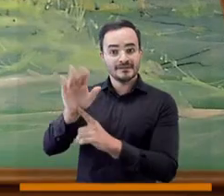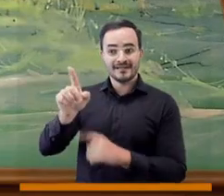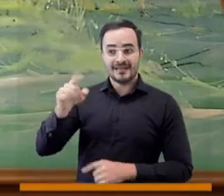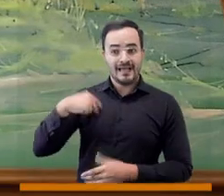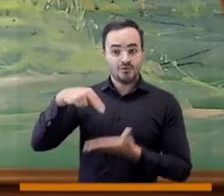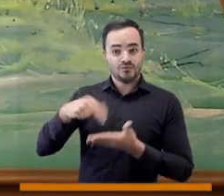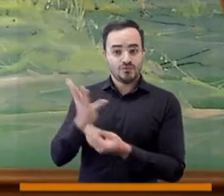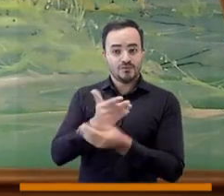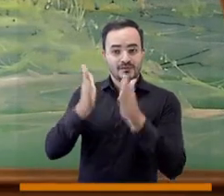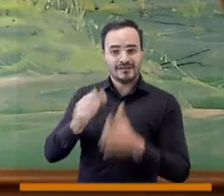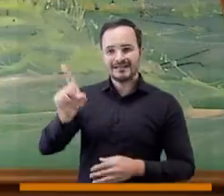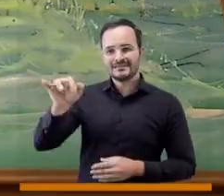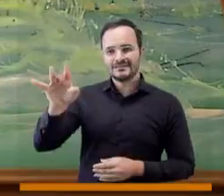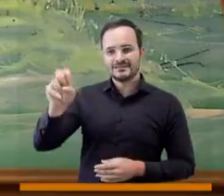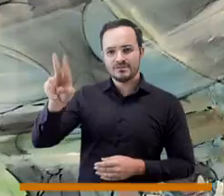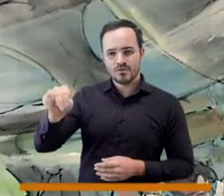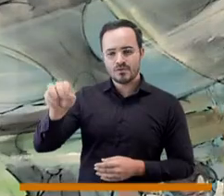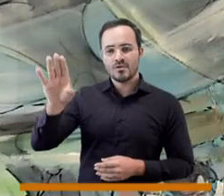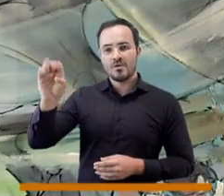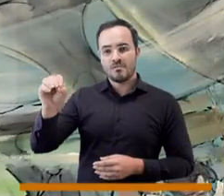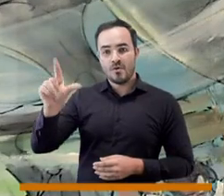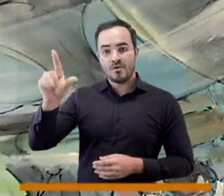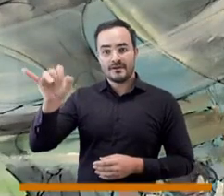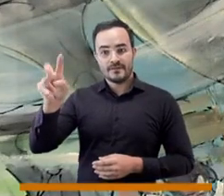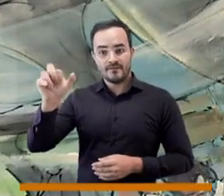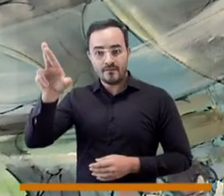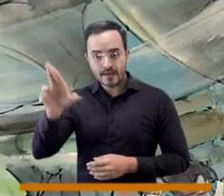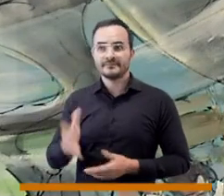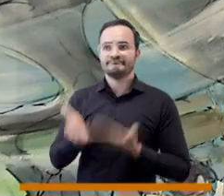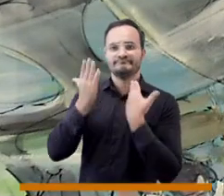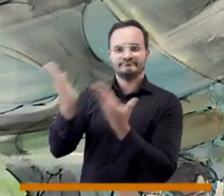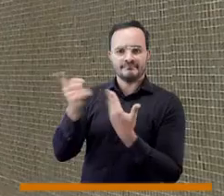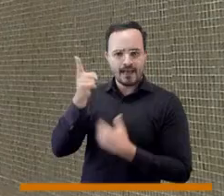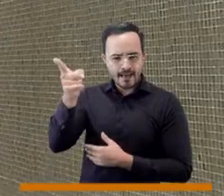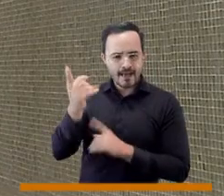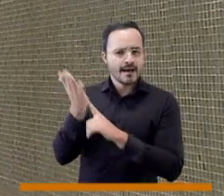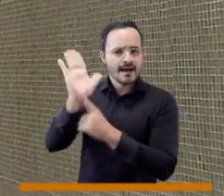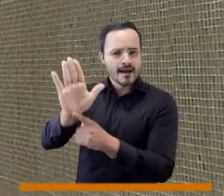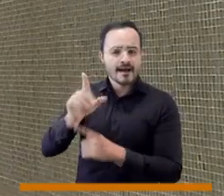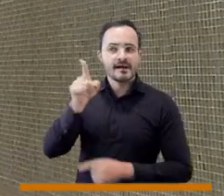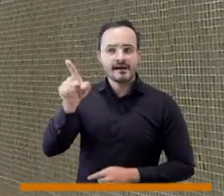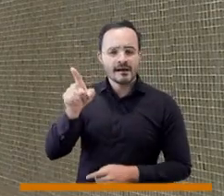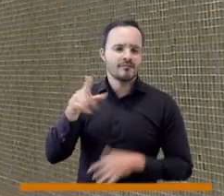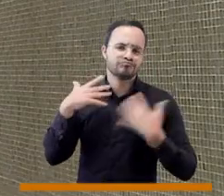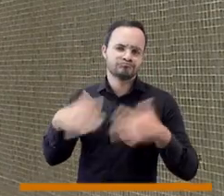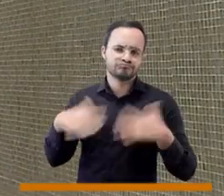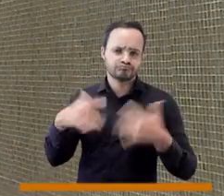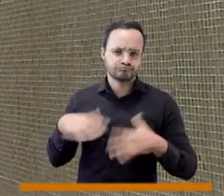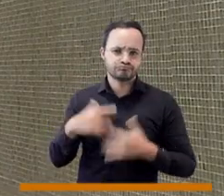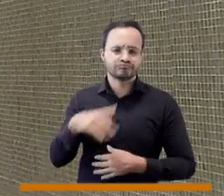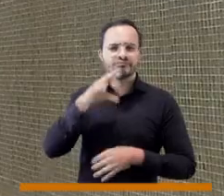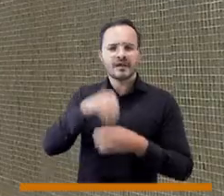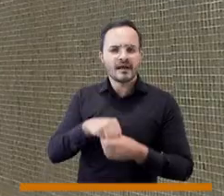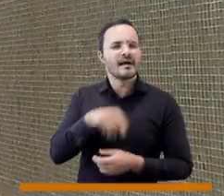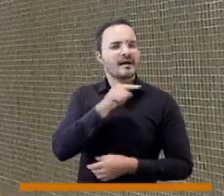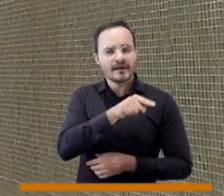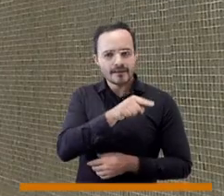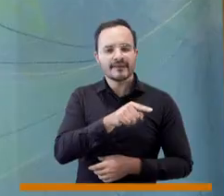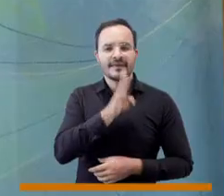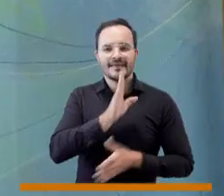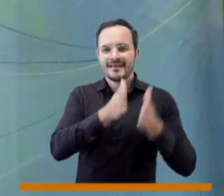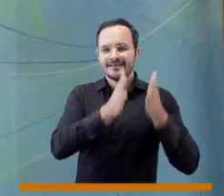Esta obra de Simón Bolívar, a su paso por el páramo de Pisba y el Cristo, sin cruz, pero con la ve de la victoria, son las obras